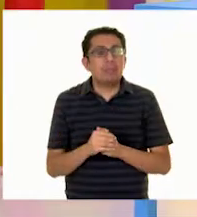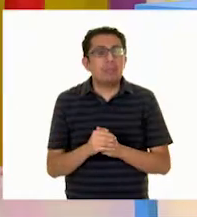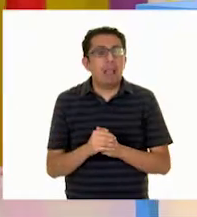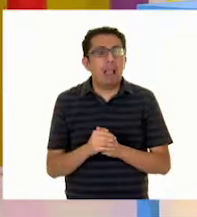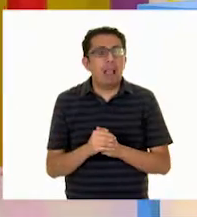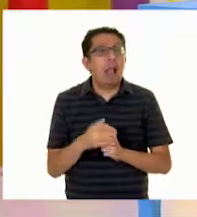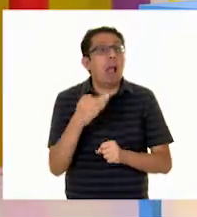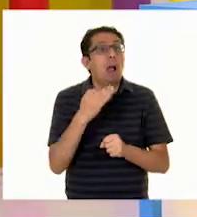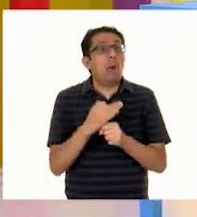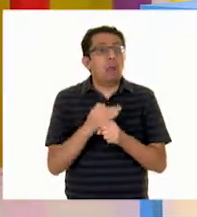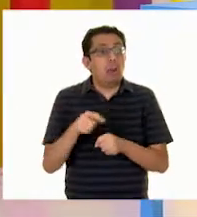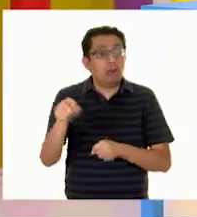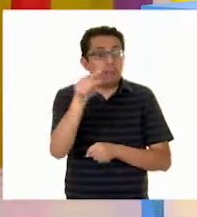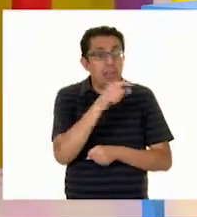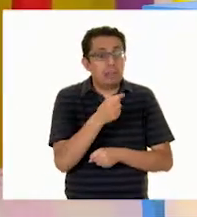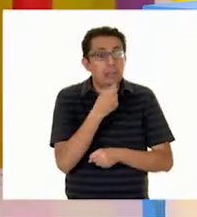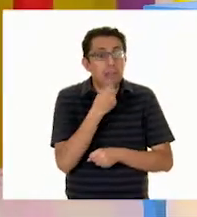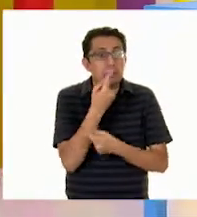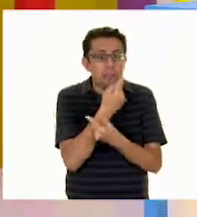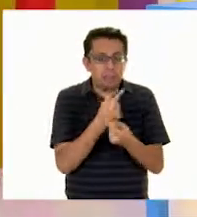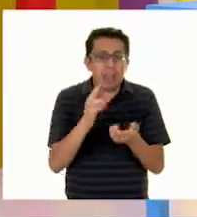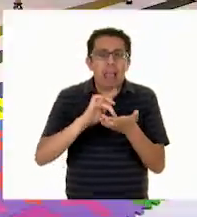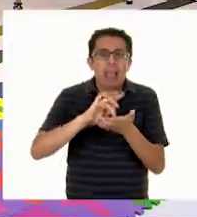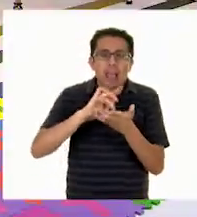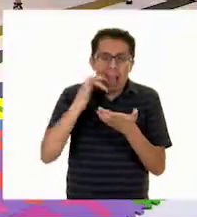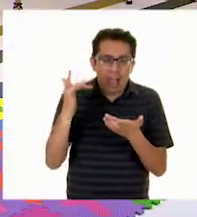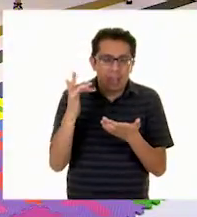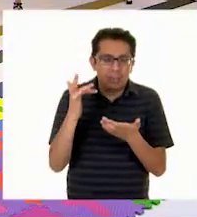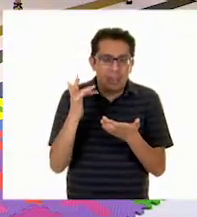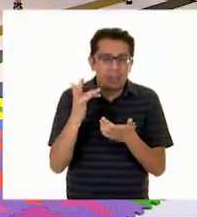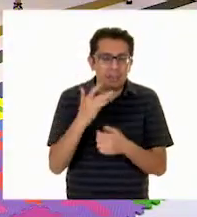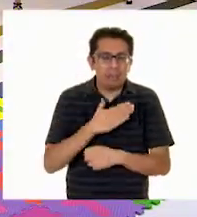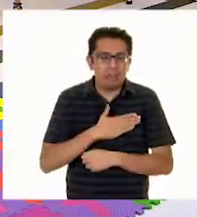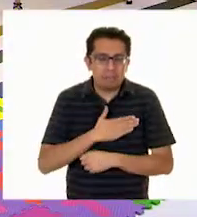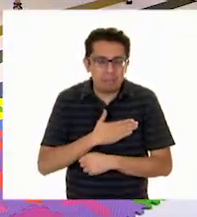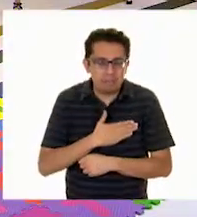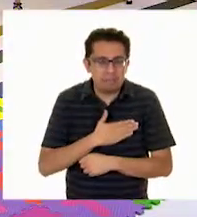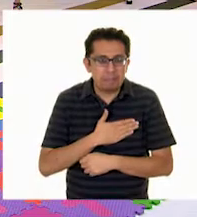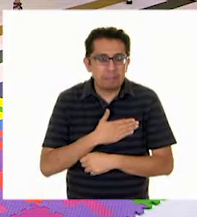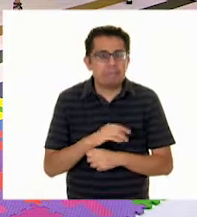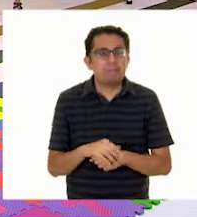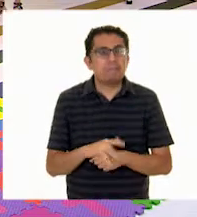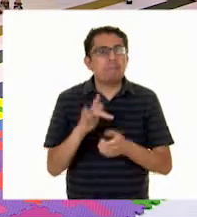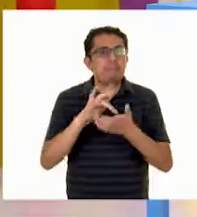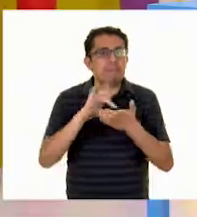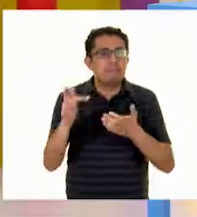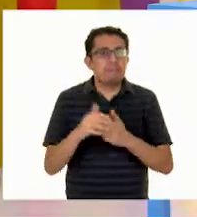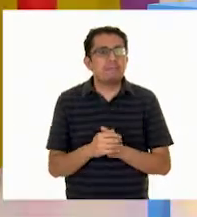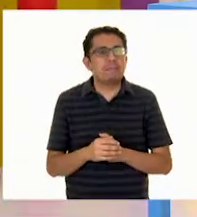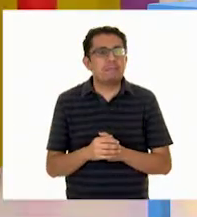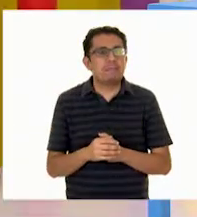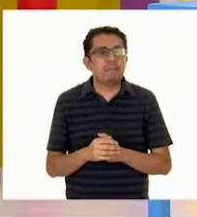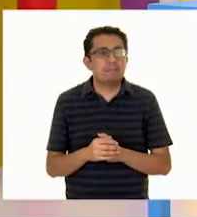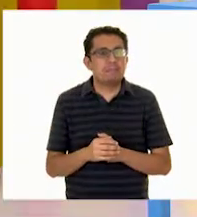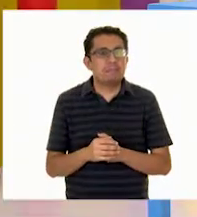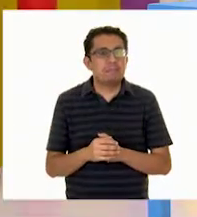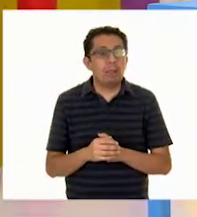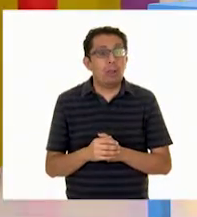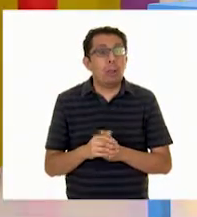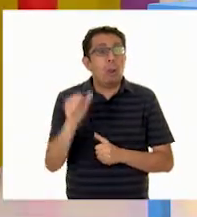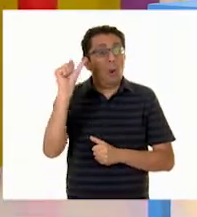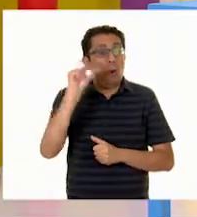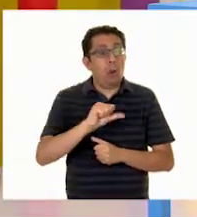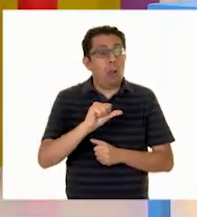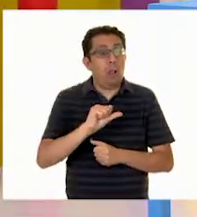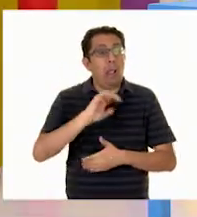como es natural Las niñas Los niños y yo Te lo agradecemos Con el corazón Muchísimas gracias Muy bien Por